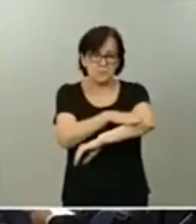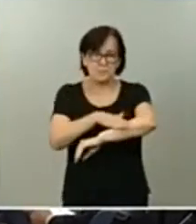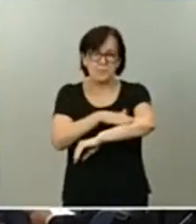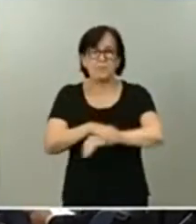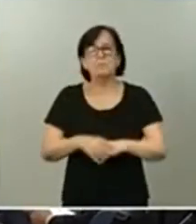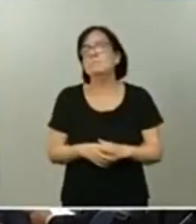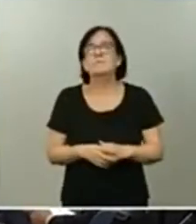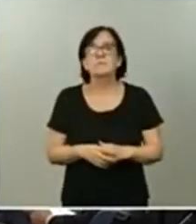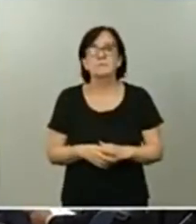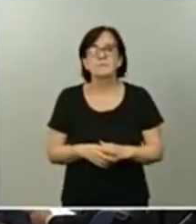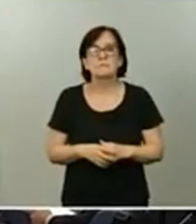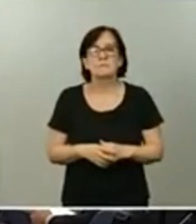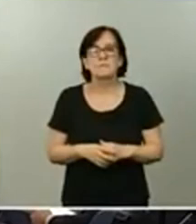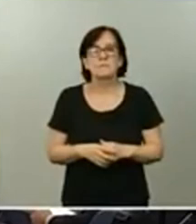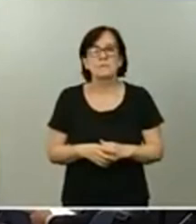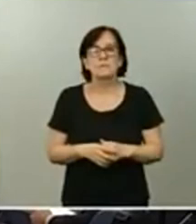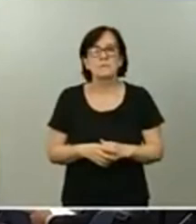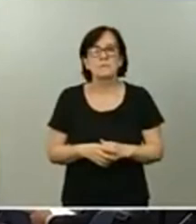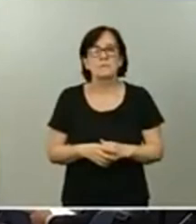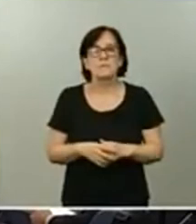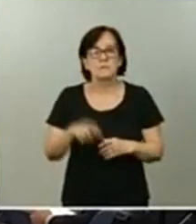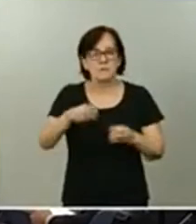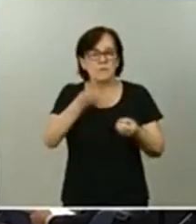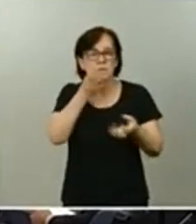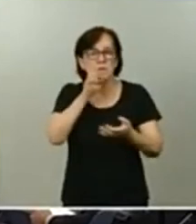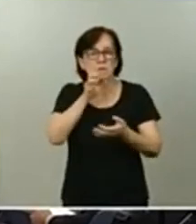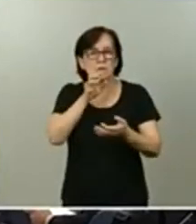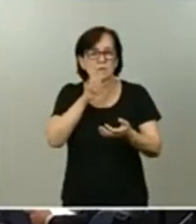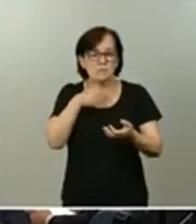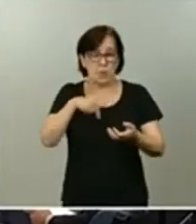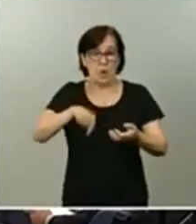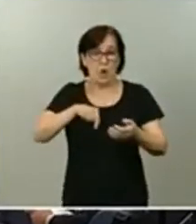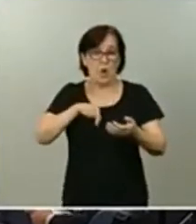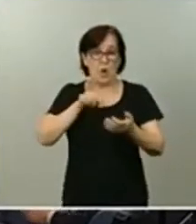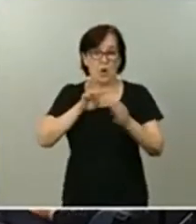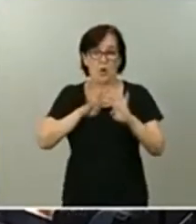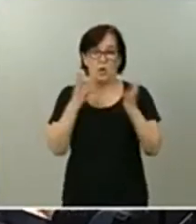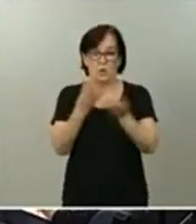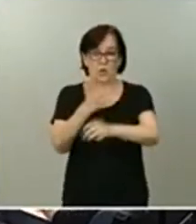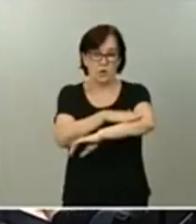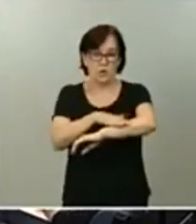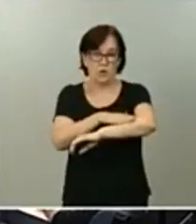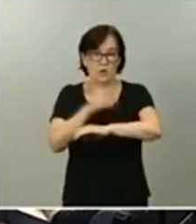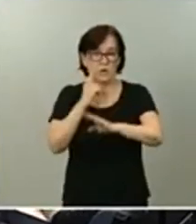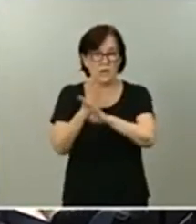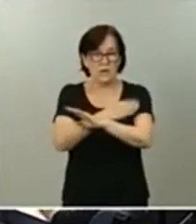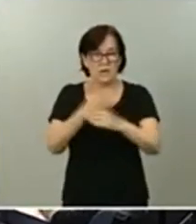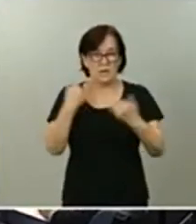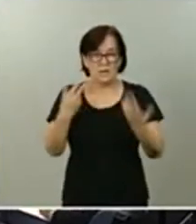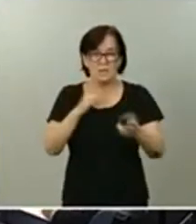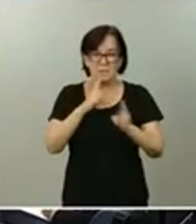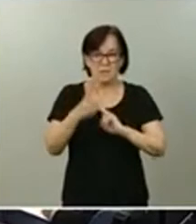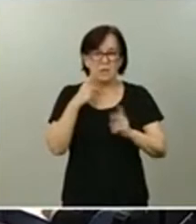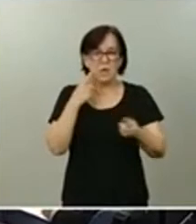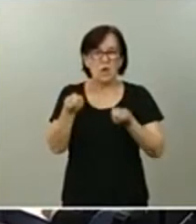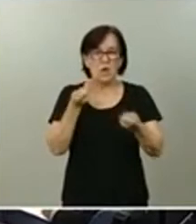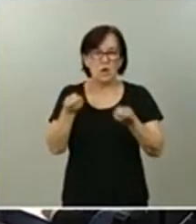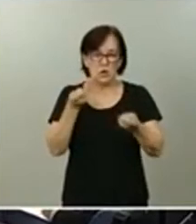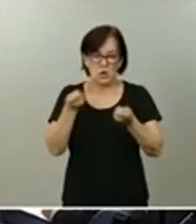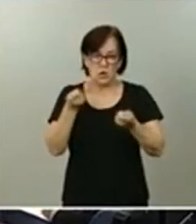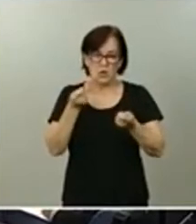He tenido ocasión hoy de informar al Consejo de Ministros del plan de respuesta temprana en un escenario de control de la pandemia por COVID-19,